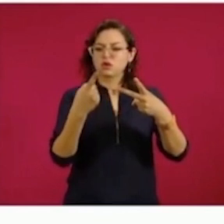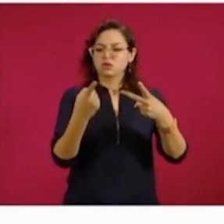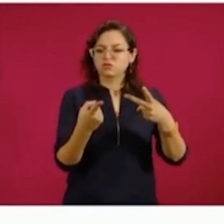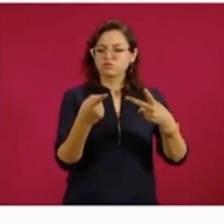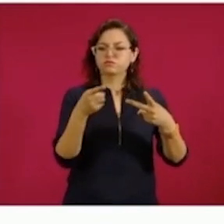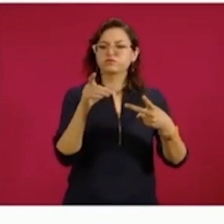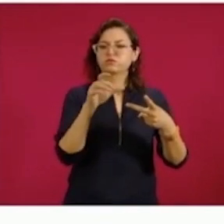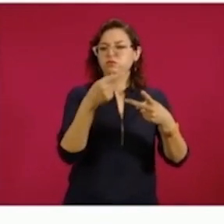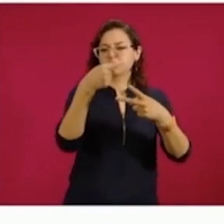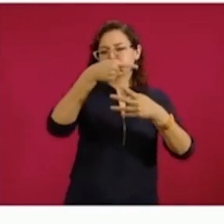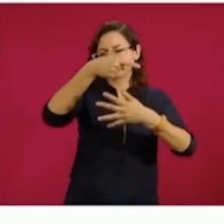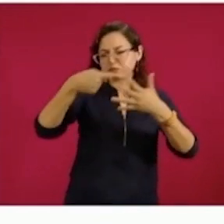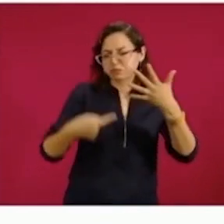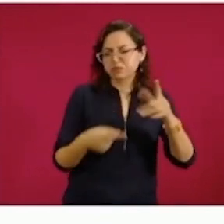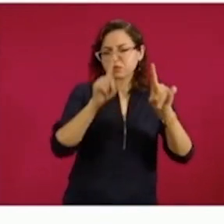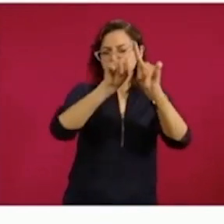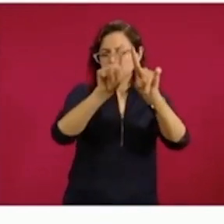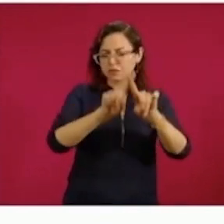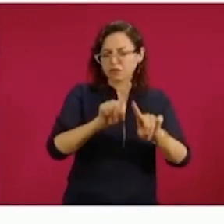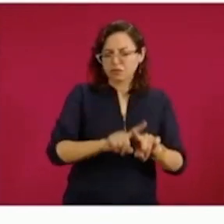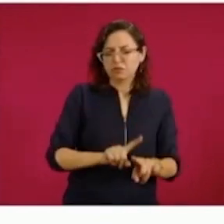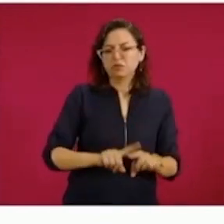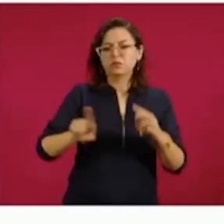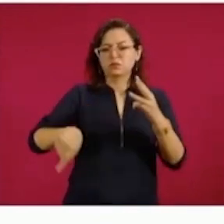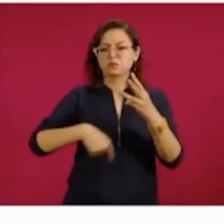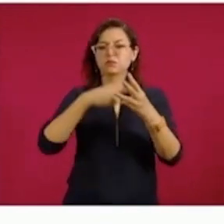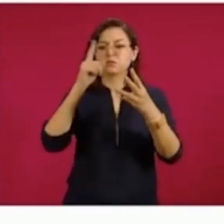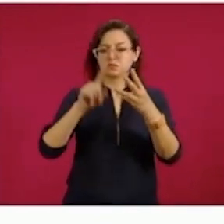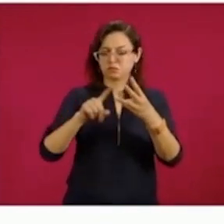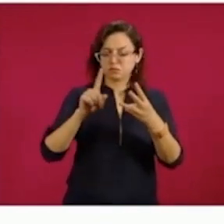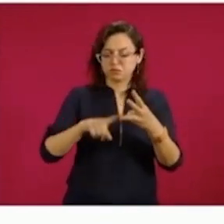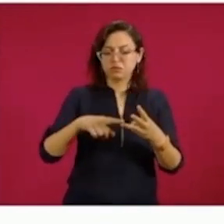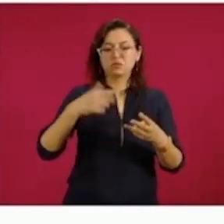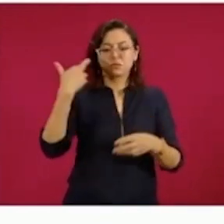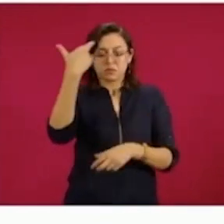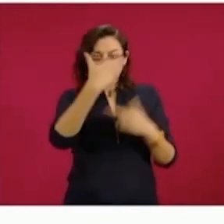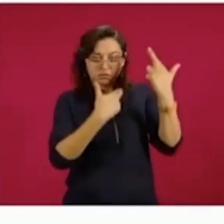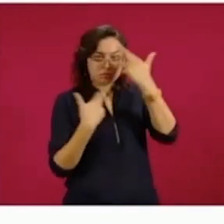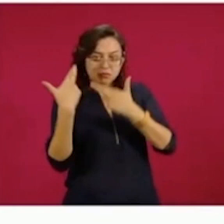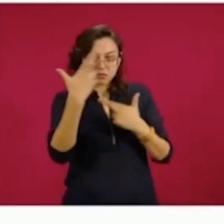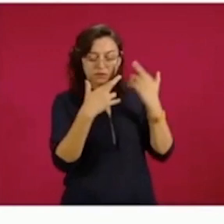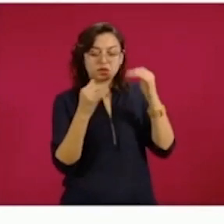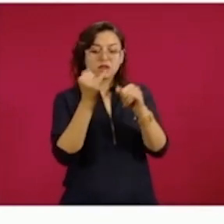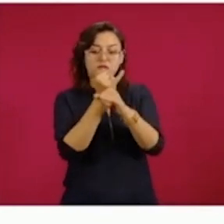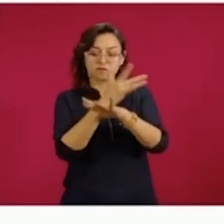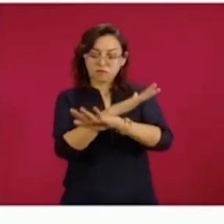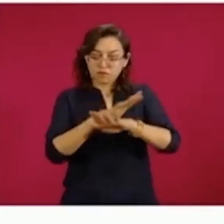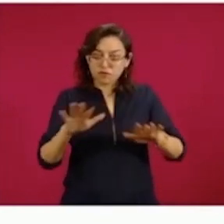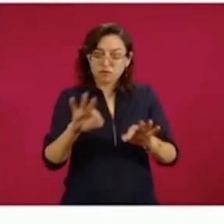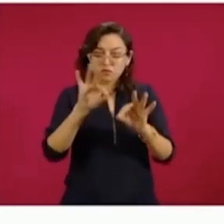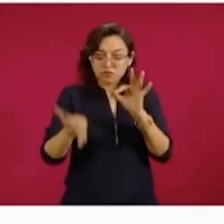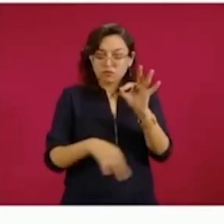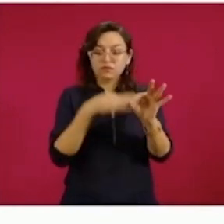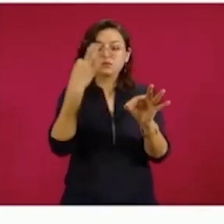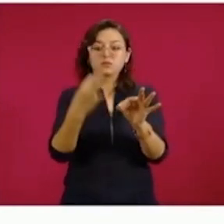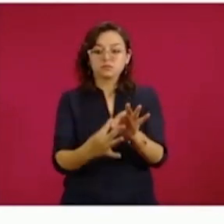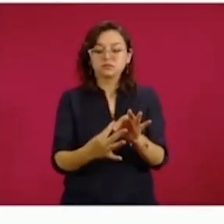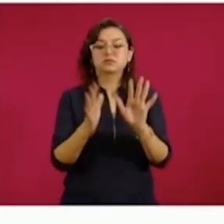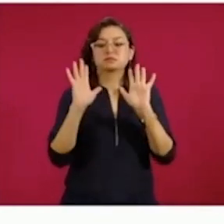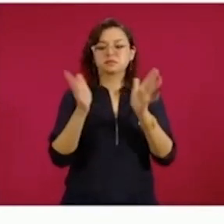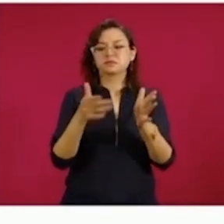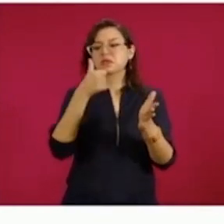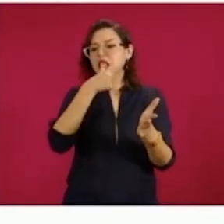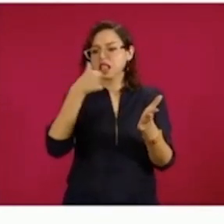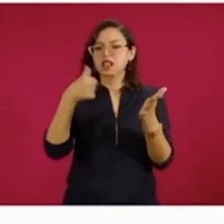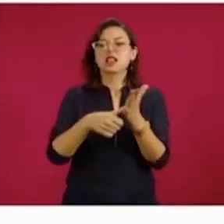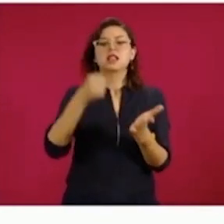Ya que es calificada su solicitud, entonces se proporciona la información y se emite una carta de autorización.